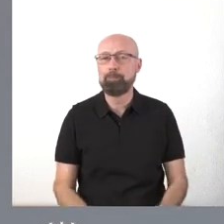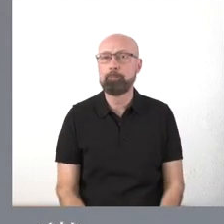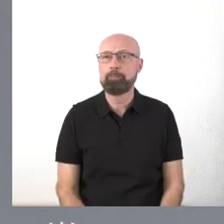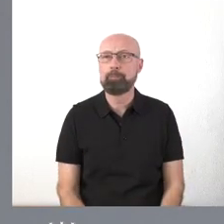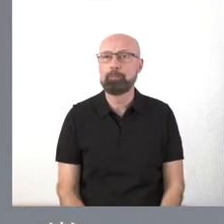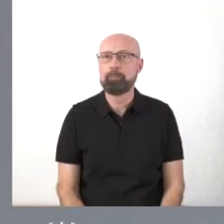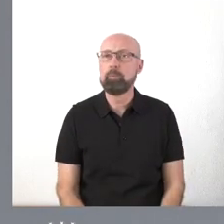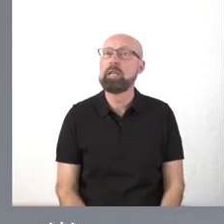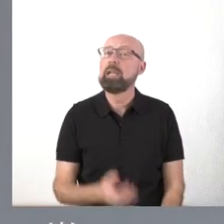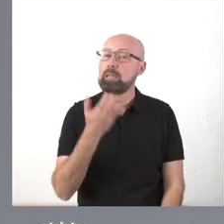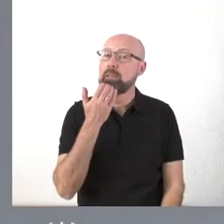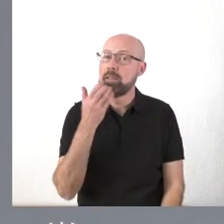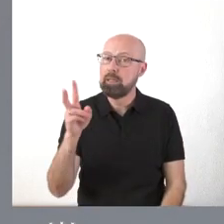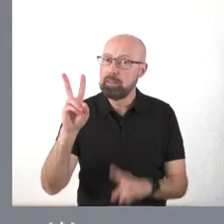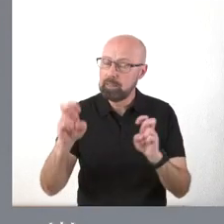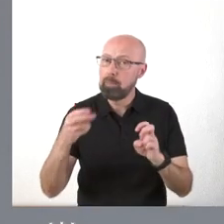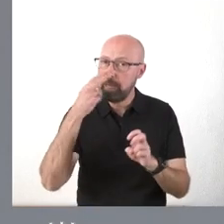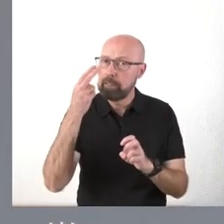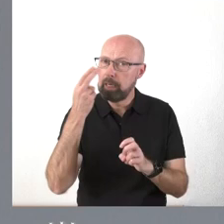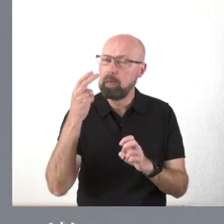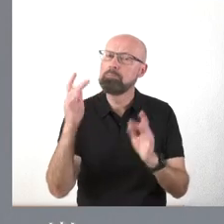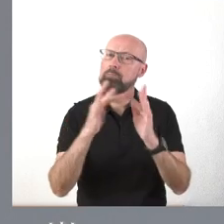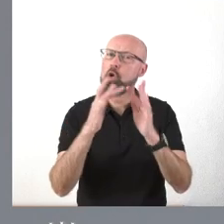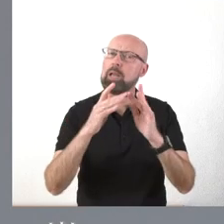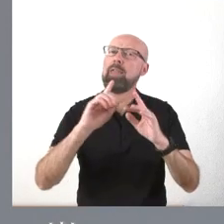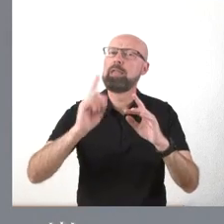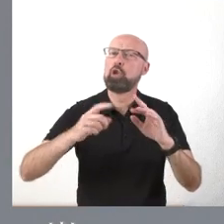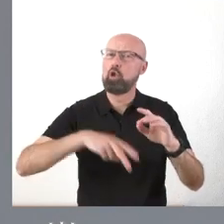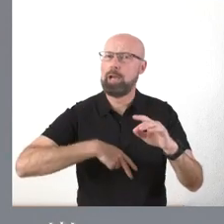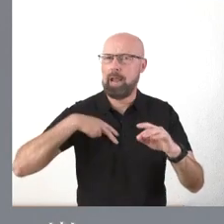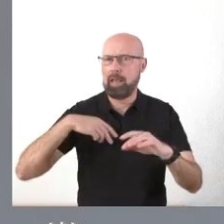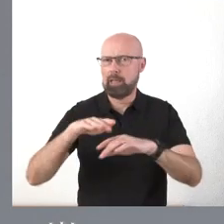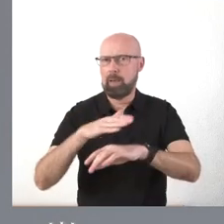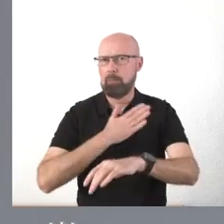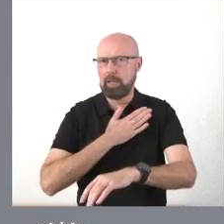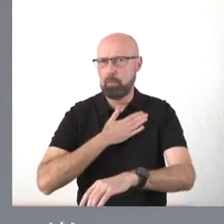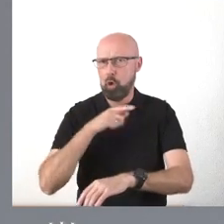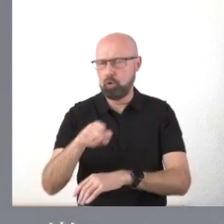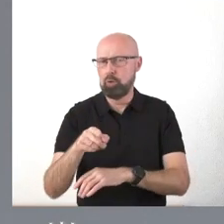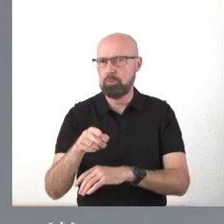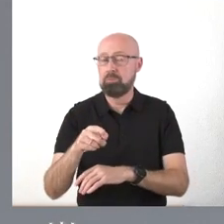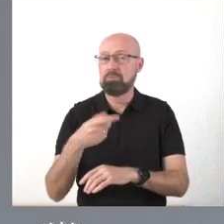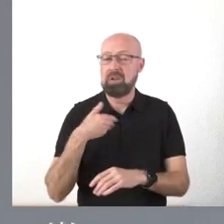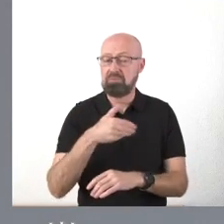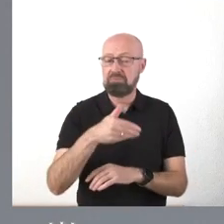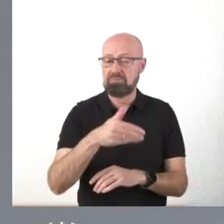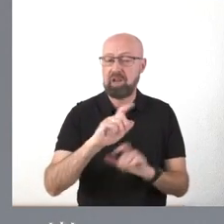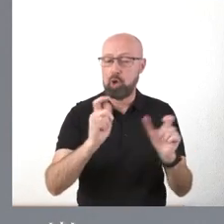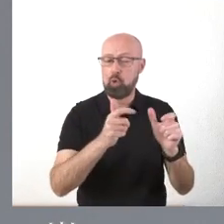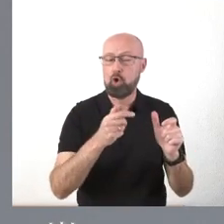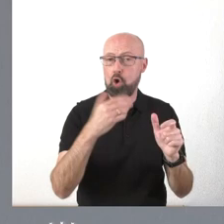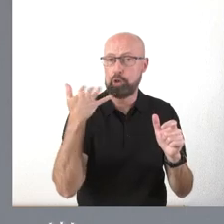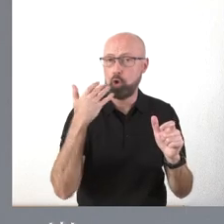usted tiene interés hable con el director general de Patrimonio y es inminente esa reunión que vamos a tener en Soria.